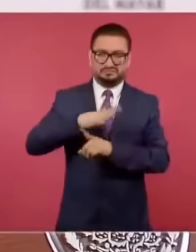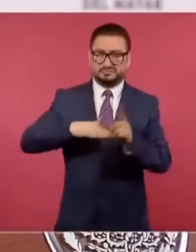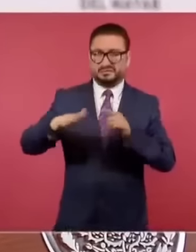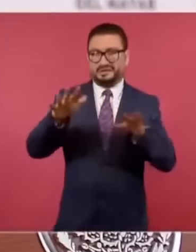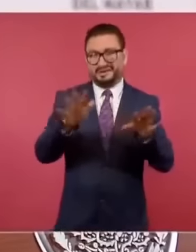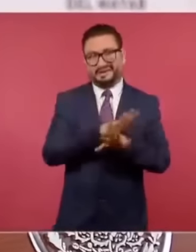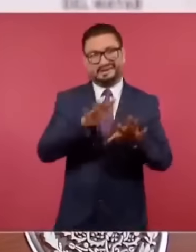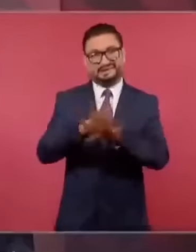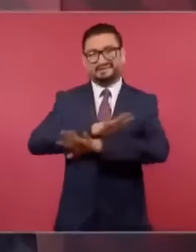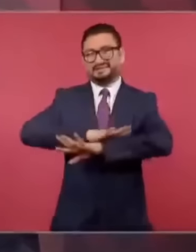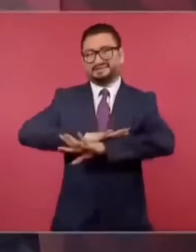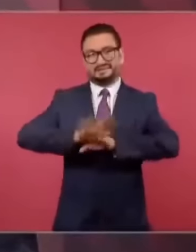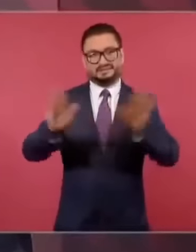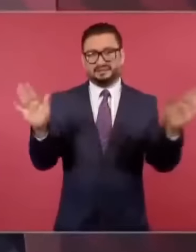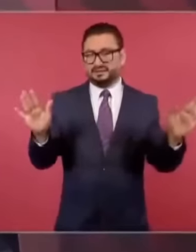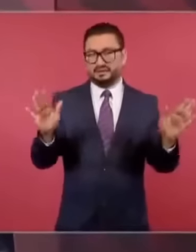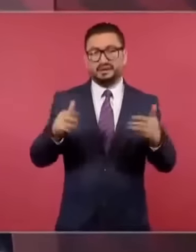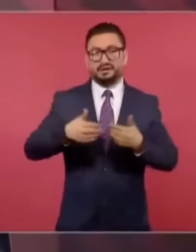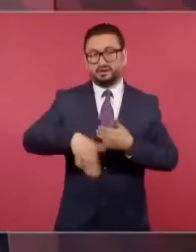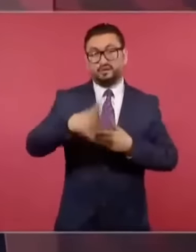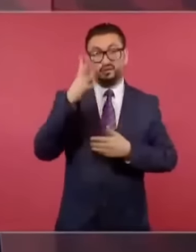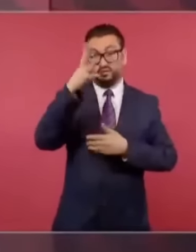ya no va a ser igual.